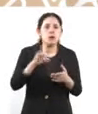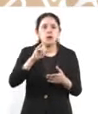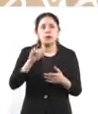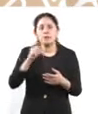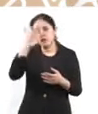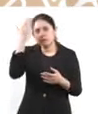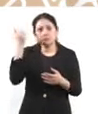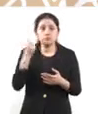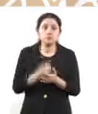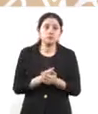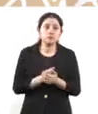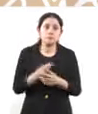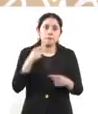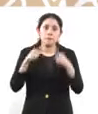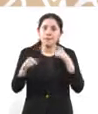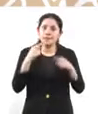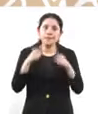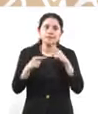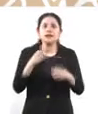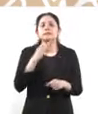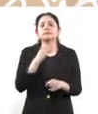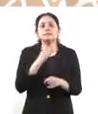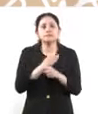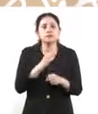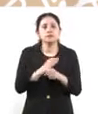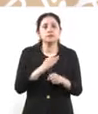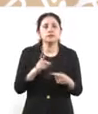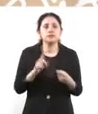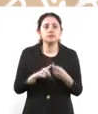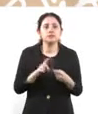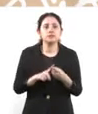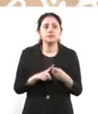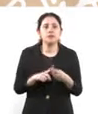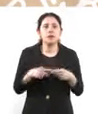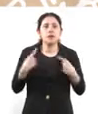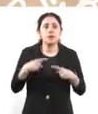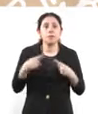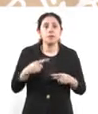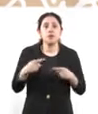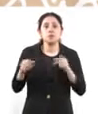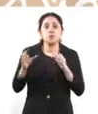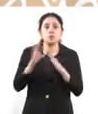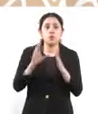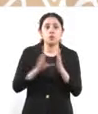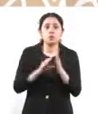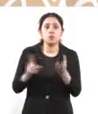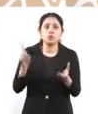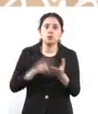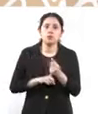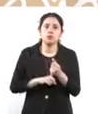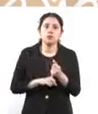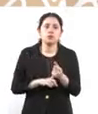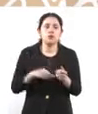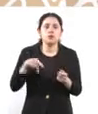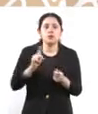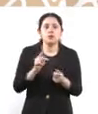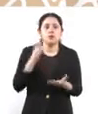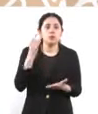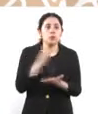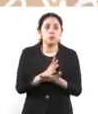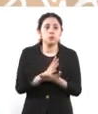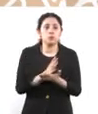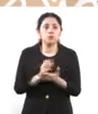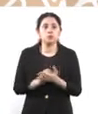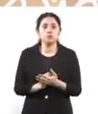es una discusión que tiene que establecerse por parte del Constituyente, pero no así de tajo de pronto de la Suprema